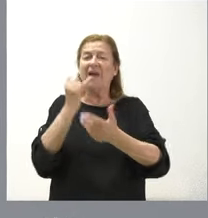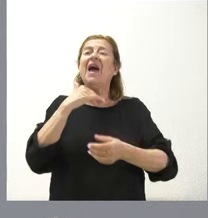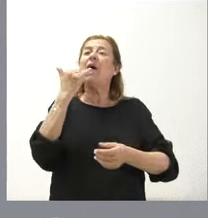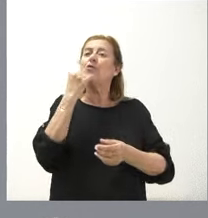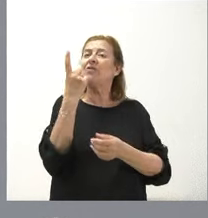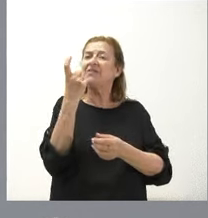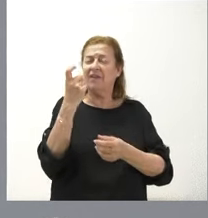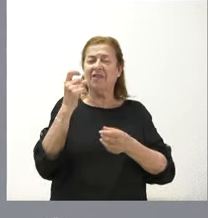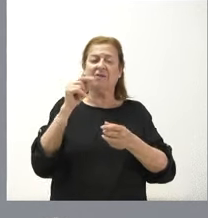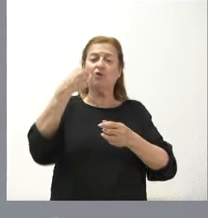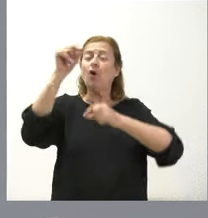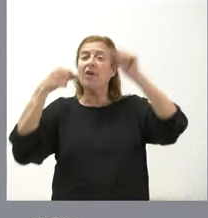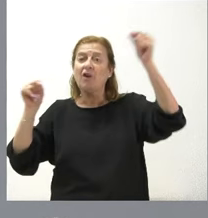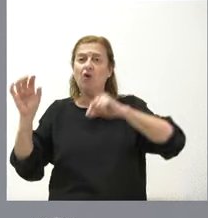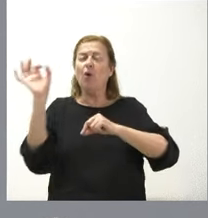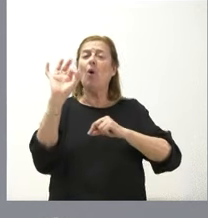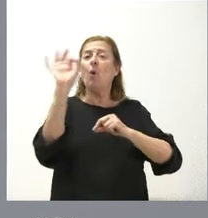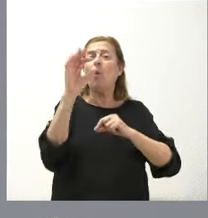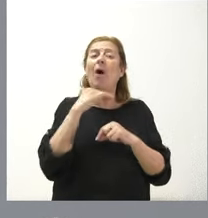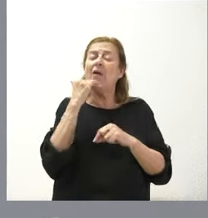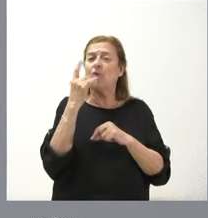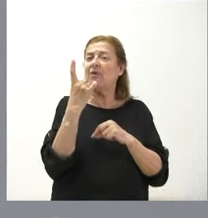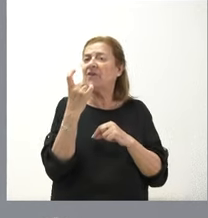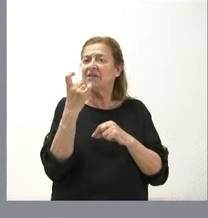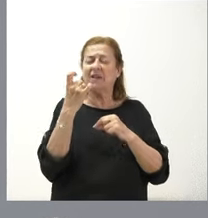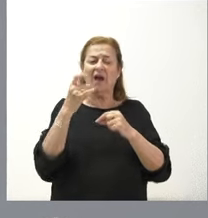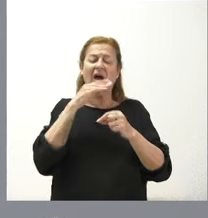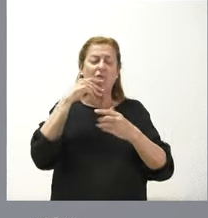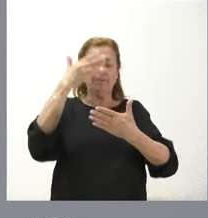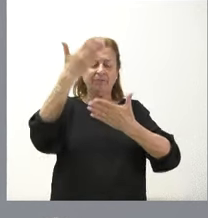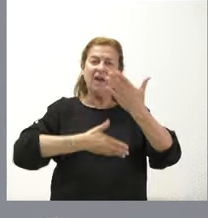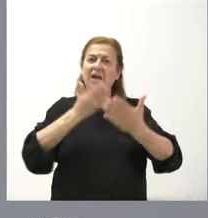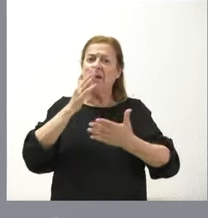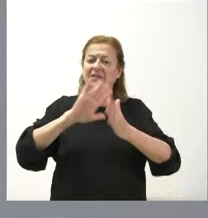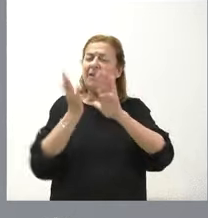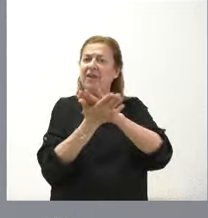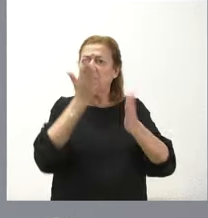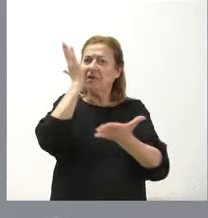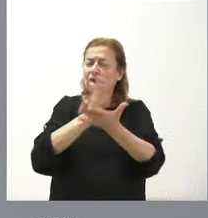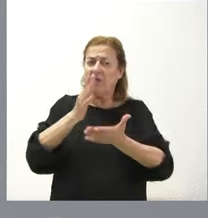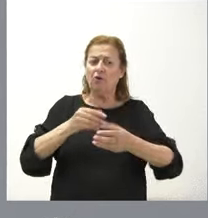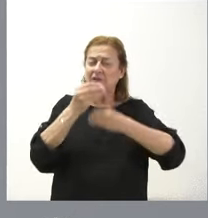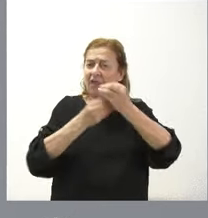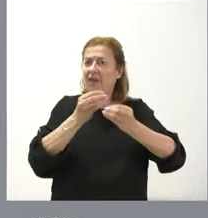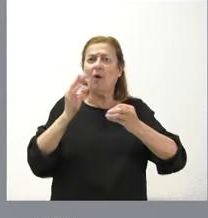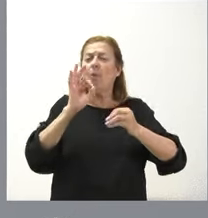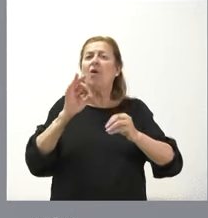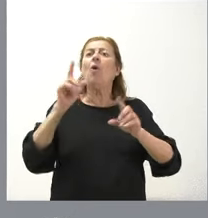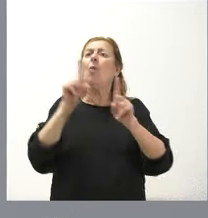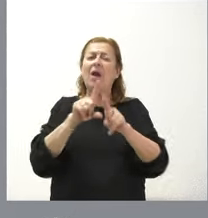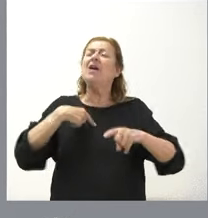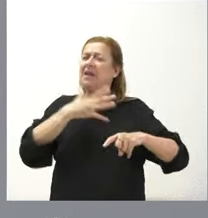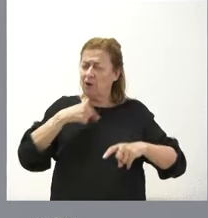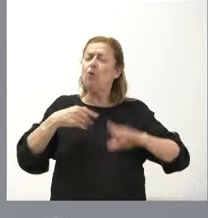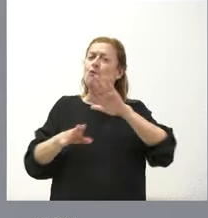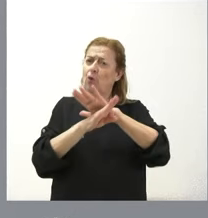de correcciones o alguna necesidad de algún expediente sancionador que se lleve a cabo. Esto no quita el modo alguno para seguir insistiendo en la